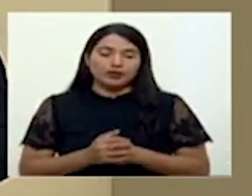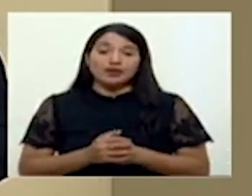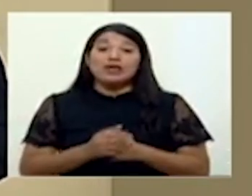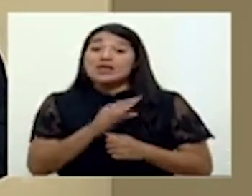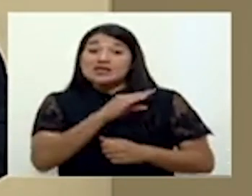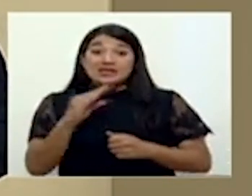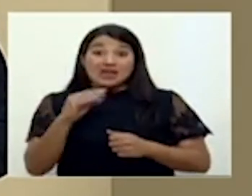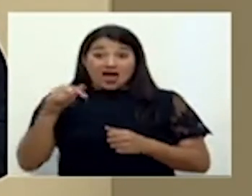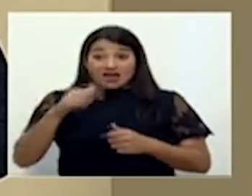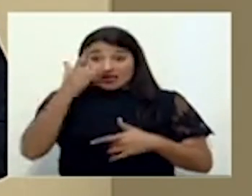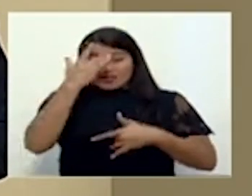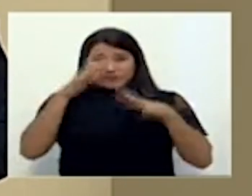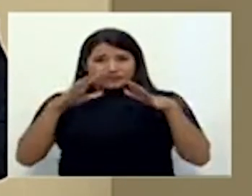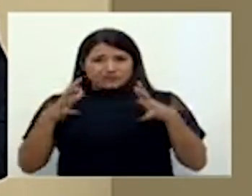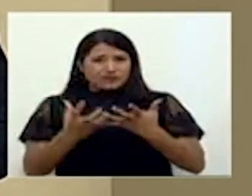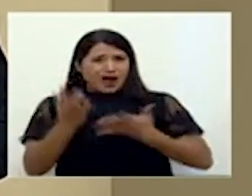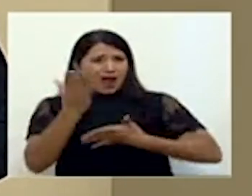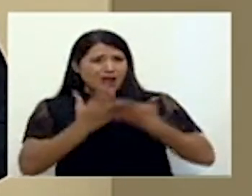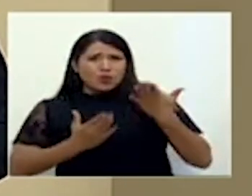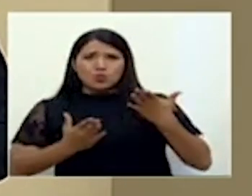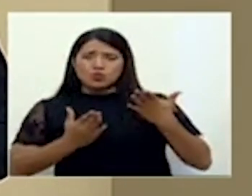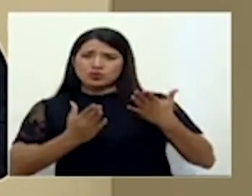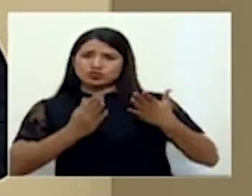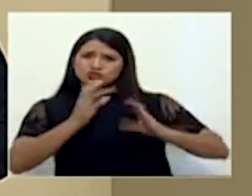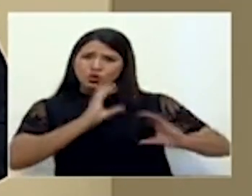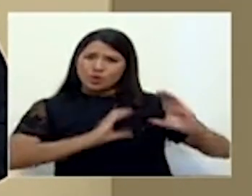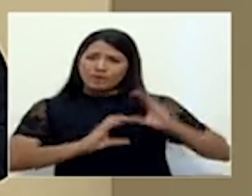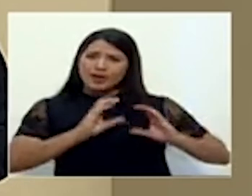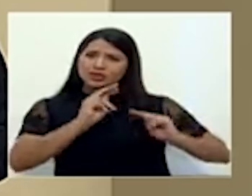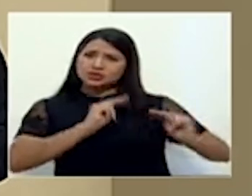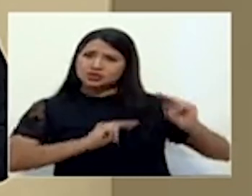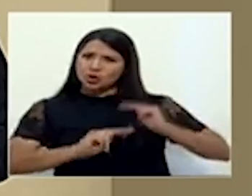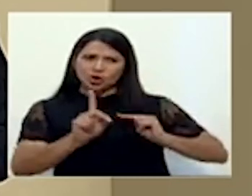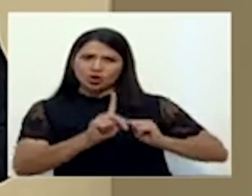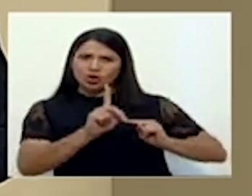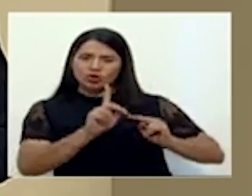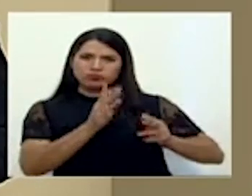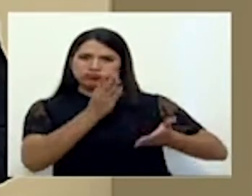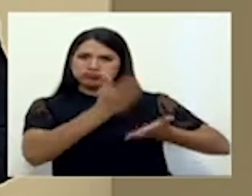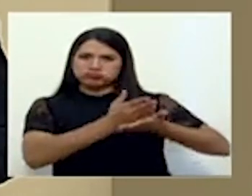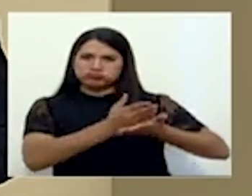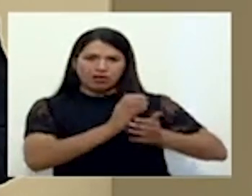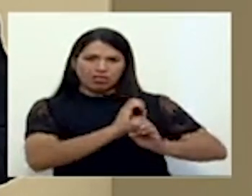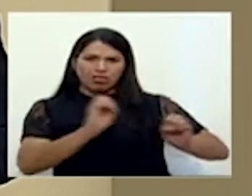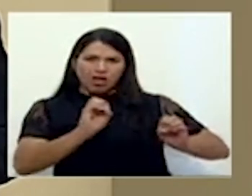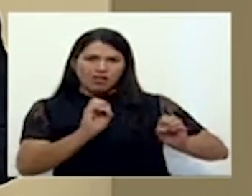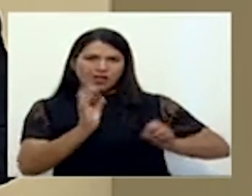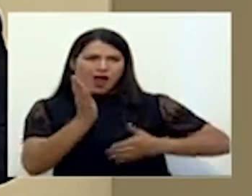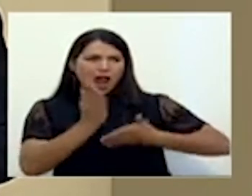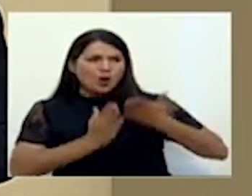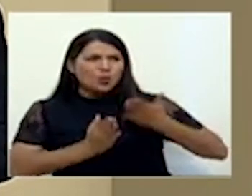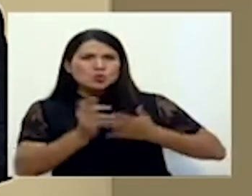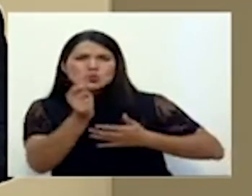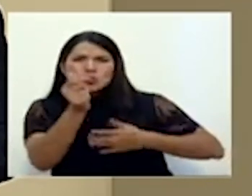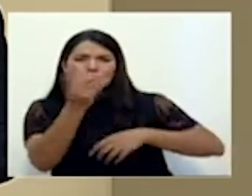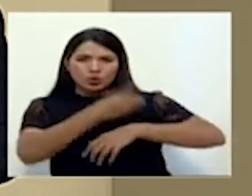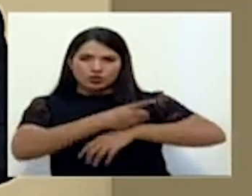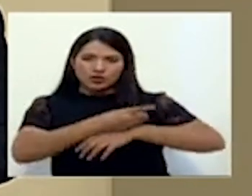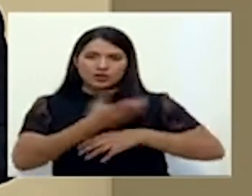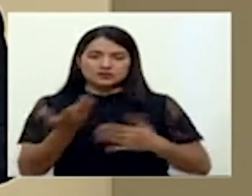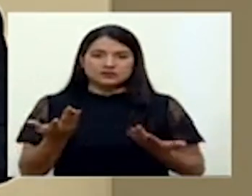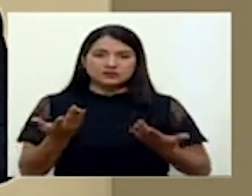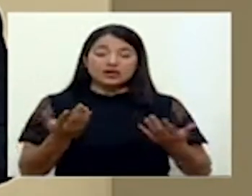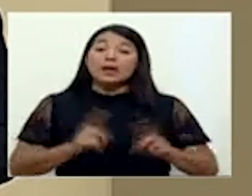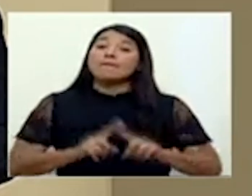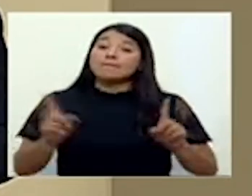que nunca prácticamente se han paralizado, o sea, si acaso pocos días, algunas de ellas, pero lo cierto